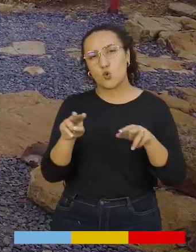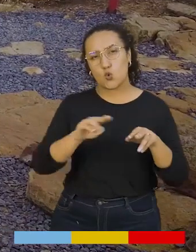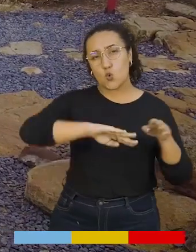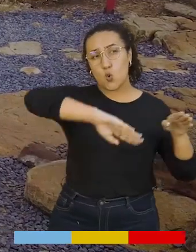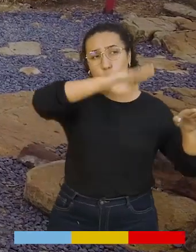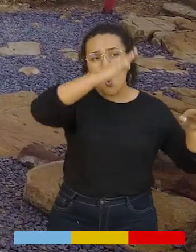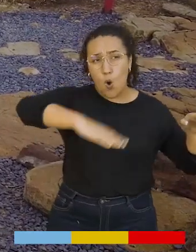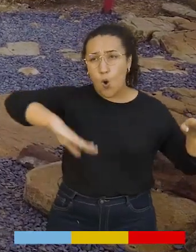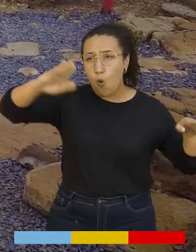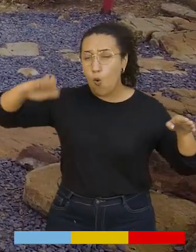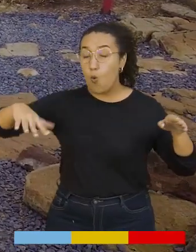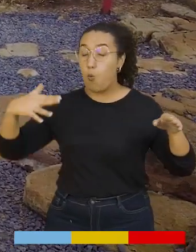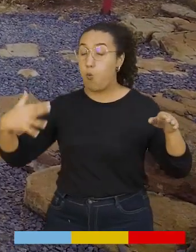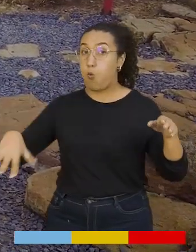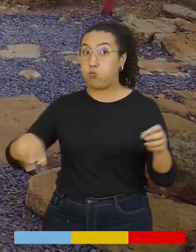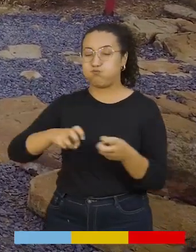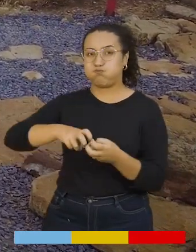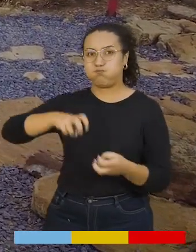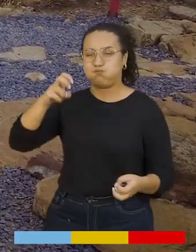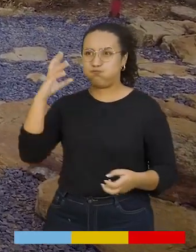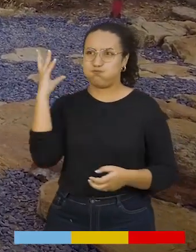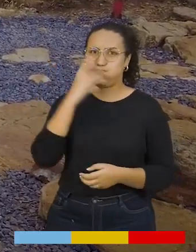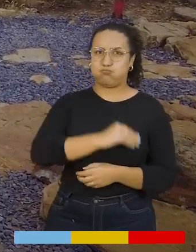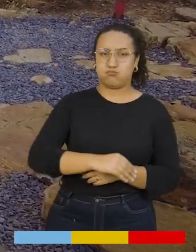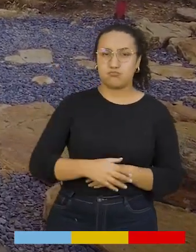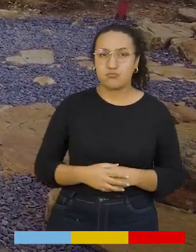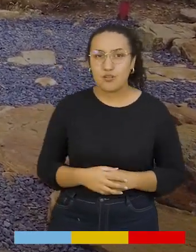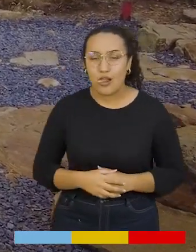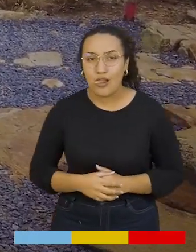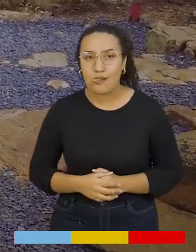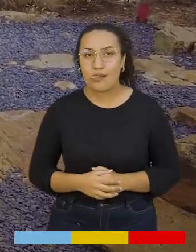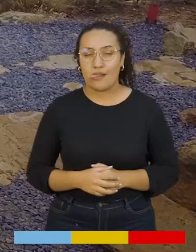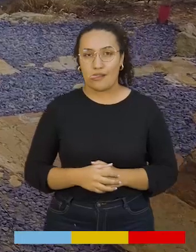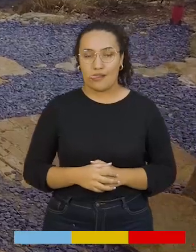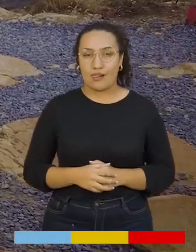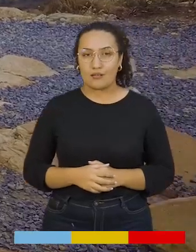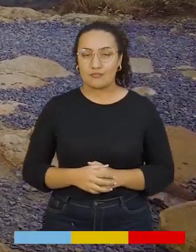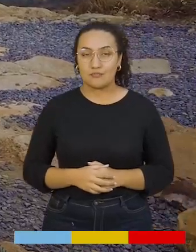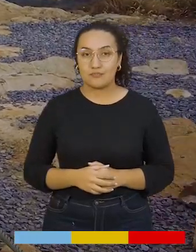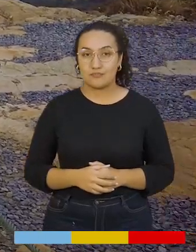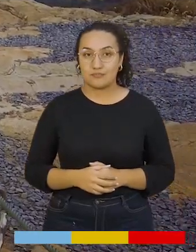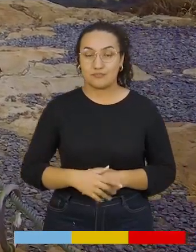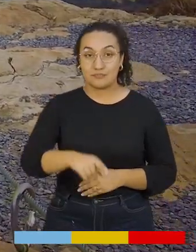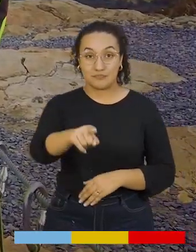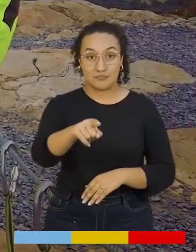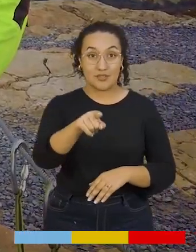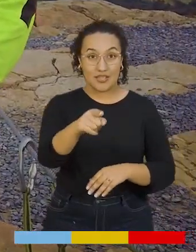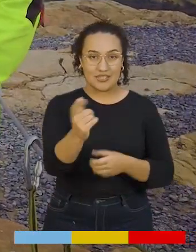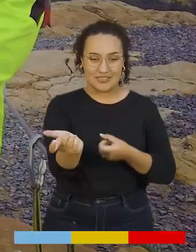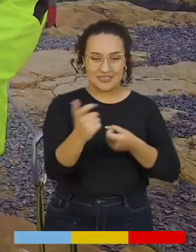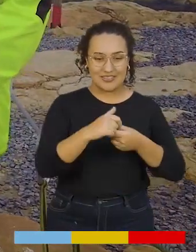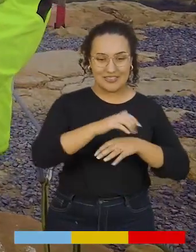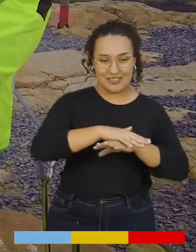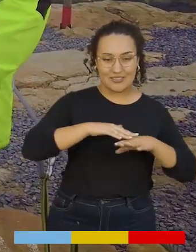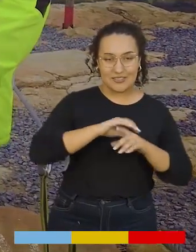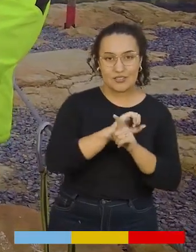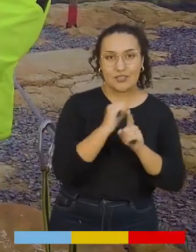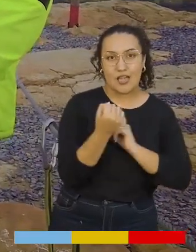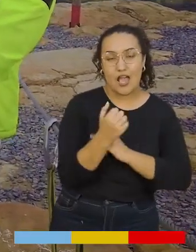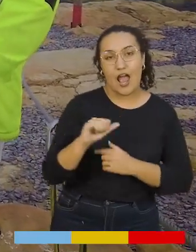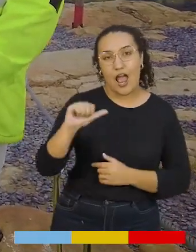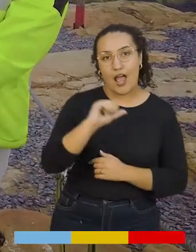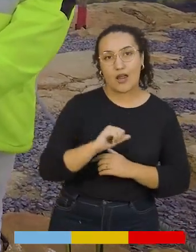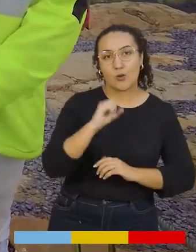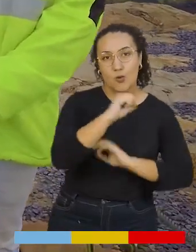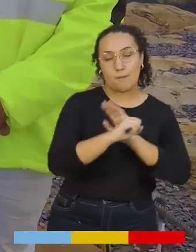Nos siguen como piedra colgada en las redes sociales. Y ustedes no olviden seguirnos en nuestras redes sociales como arroba